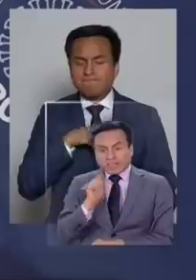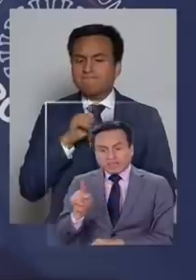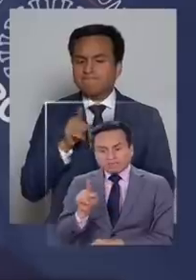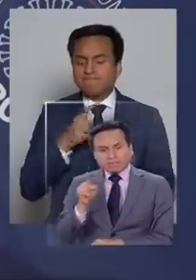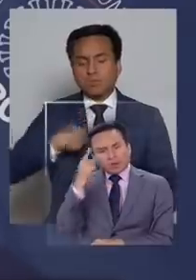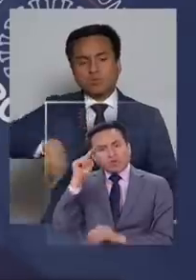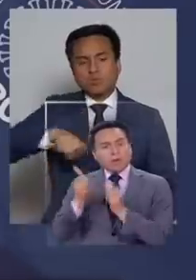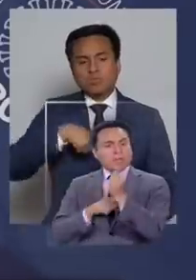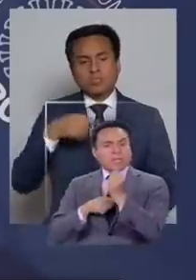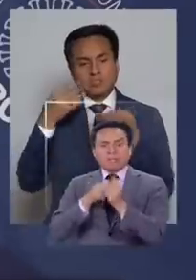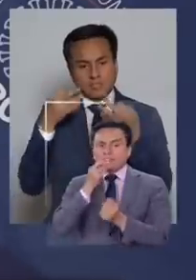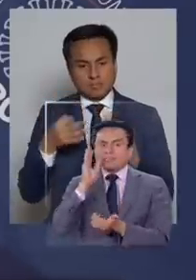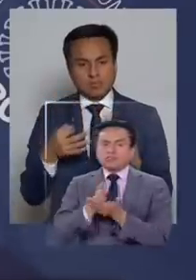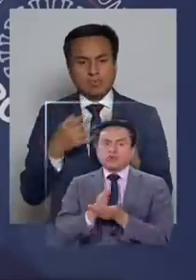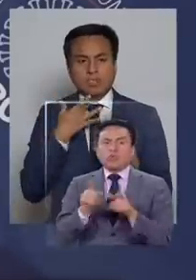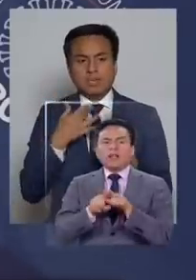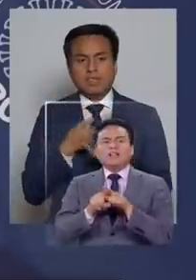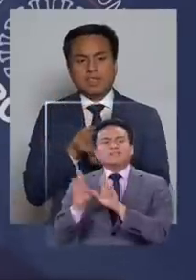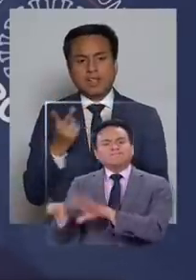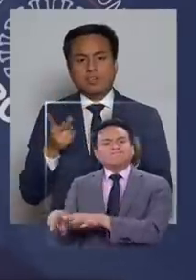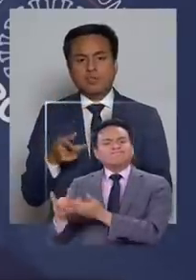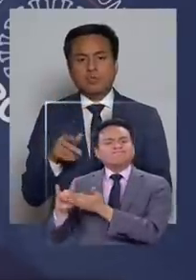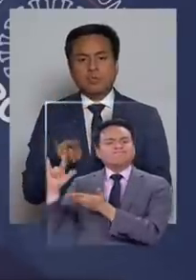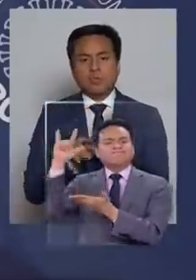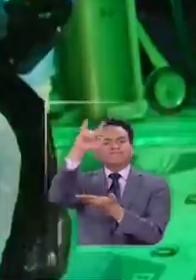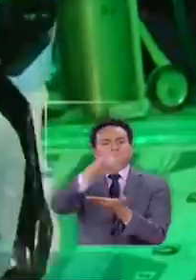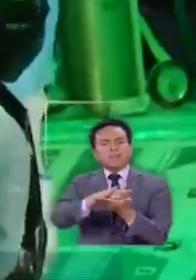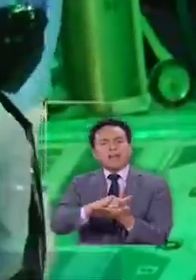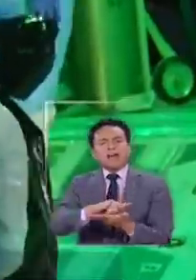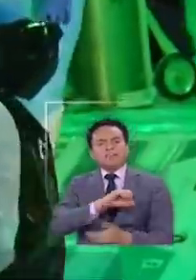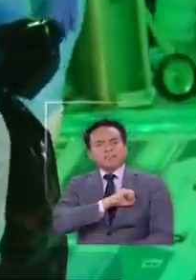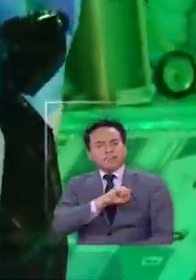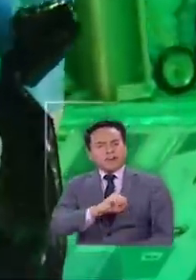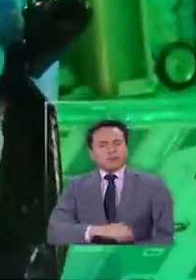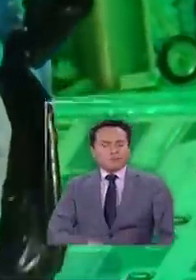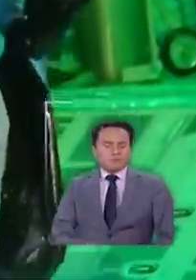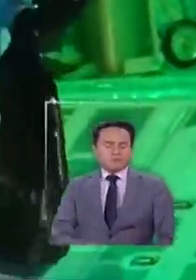ellos tomaron una decisión de trasladarse a la ciudad de Santiago,